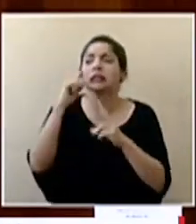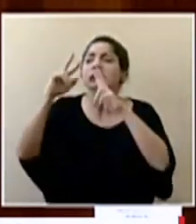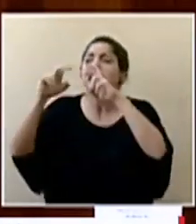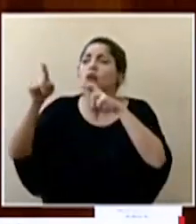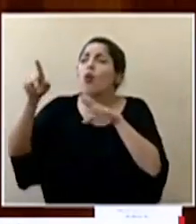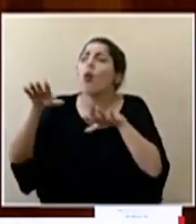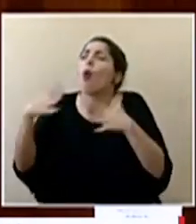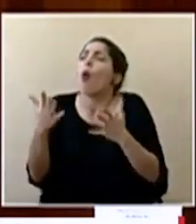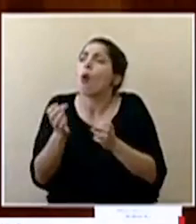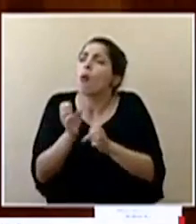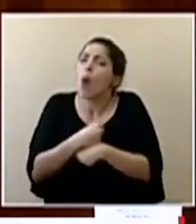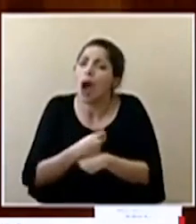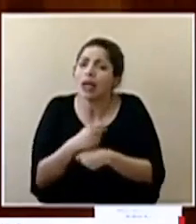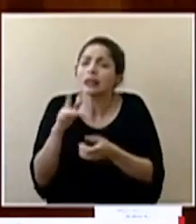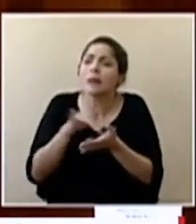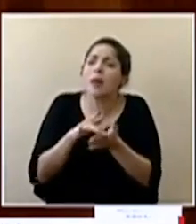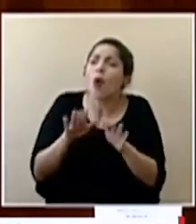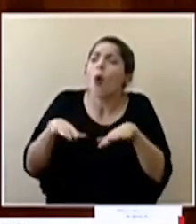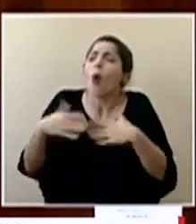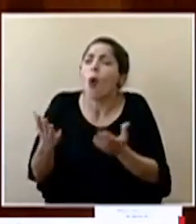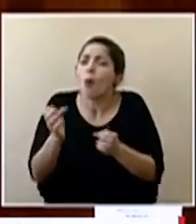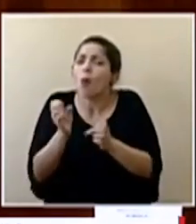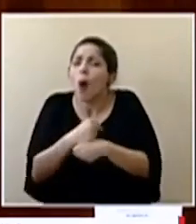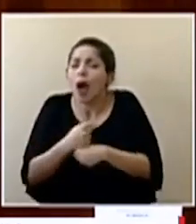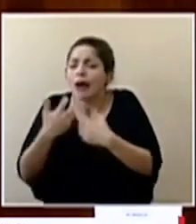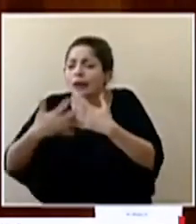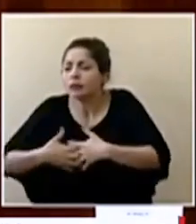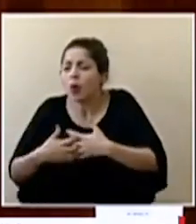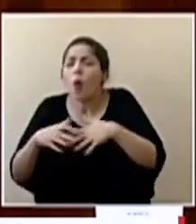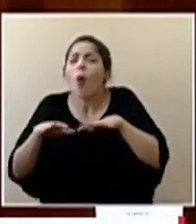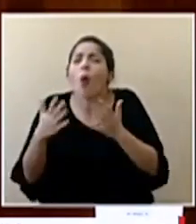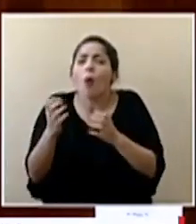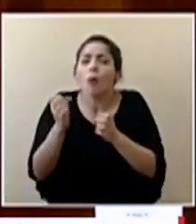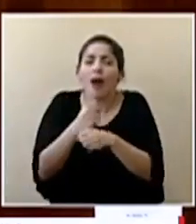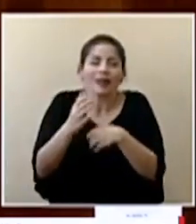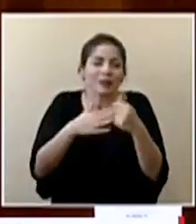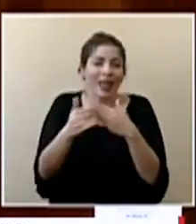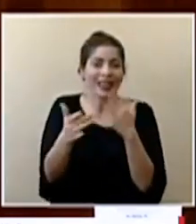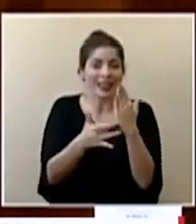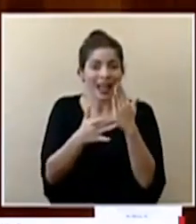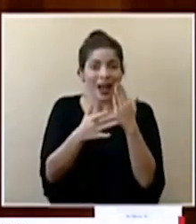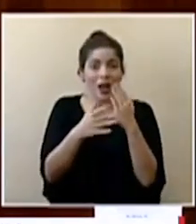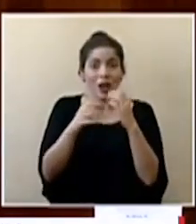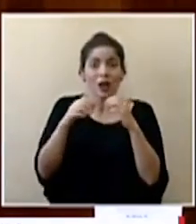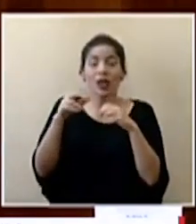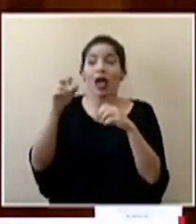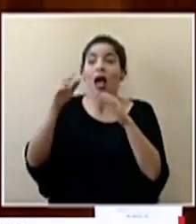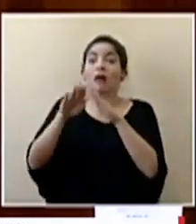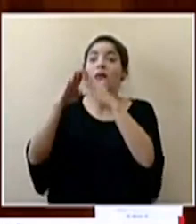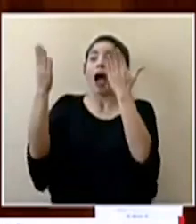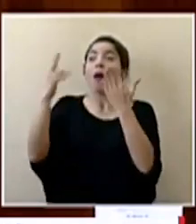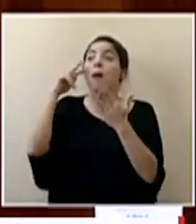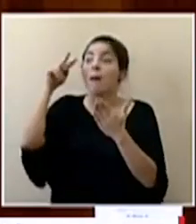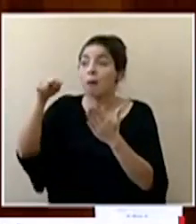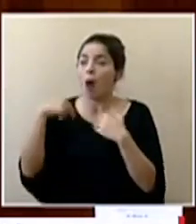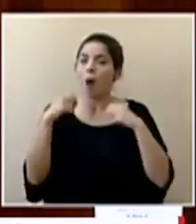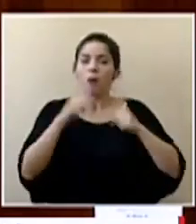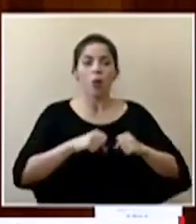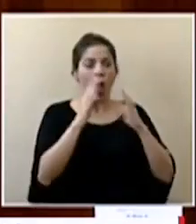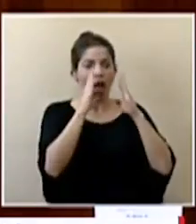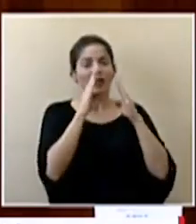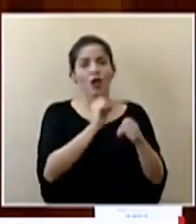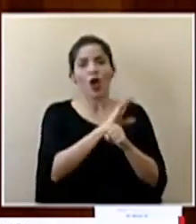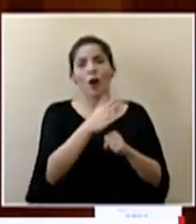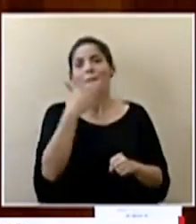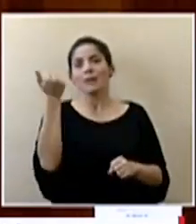esos dispositivos a cómo es que se hacen esos medicamentos a cómo es que se hacen cualquier tipo de tecnología que permita abordar el COVID-19 con más efectividad